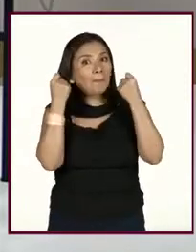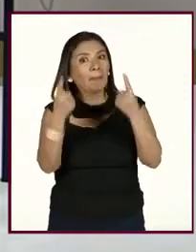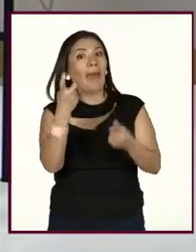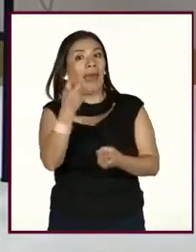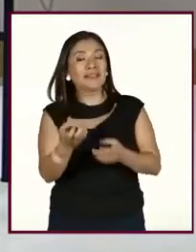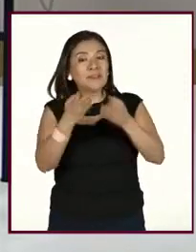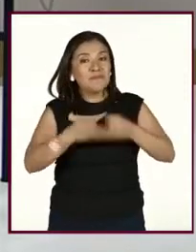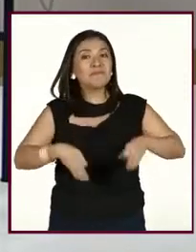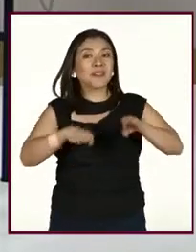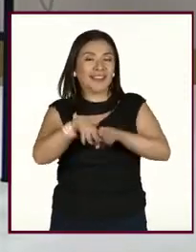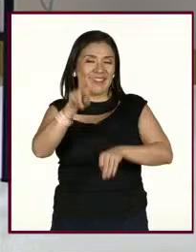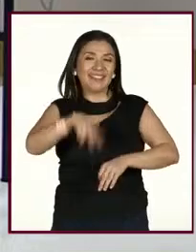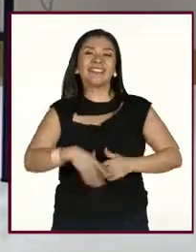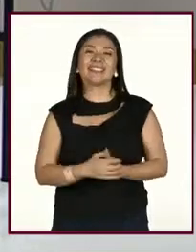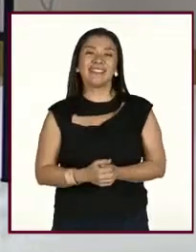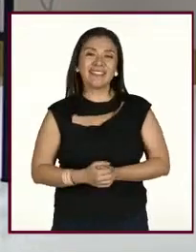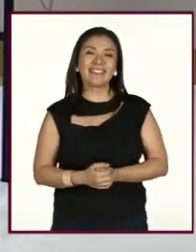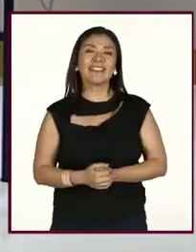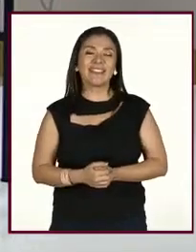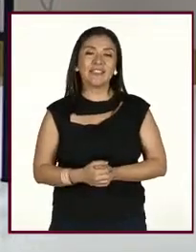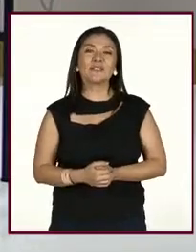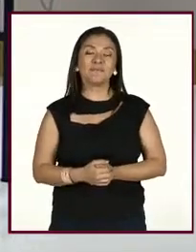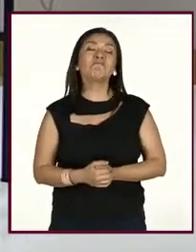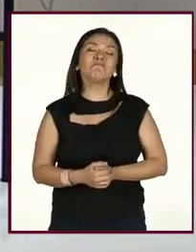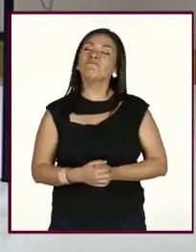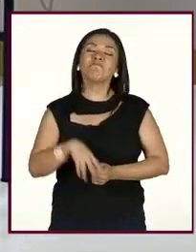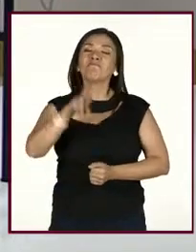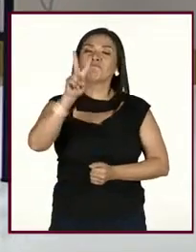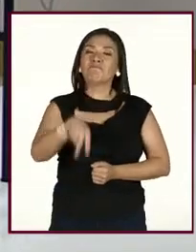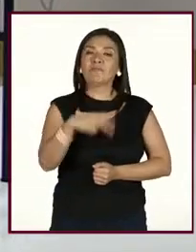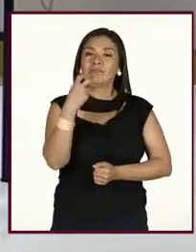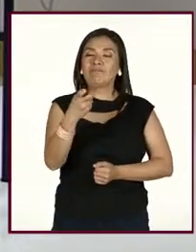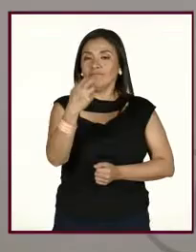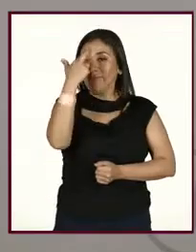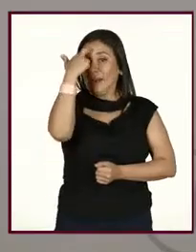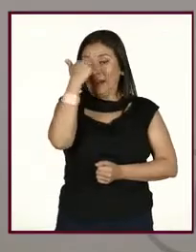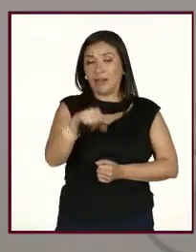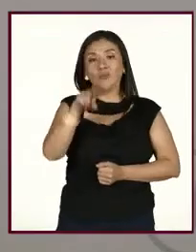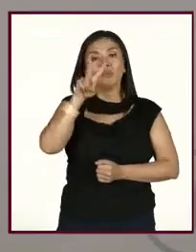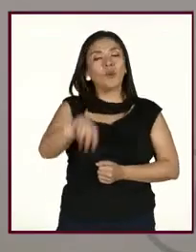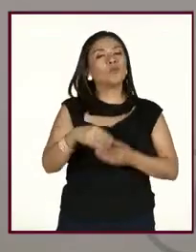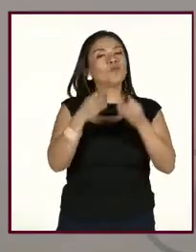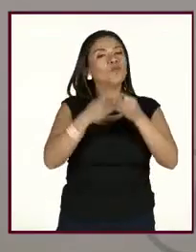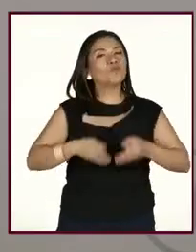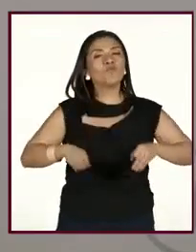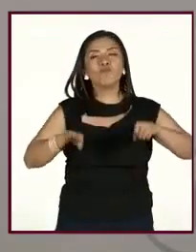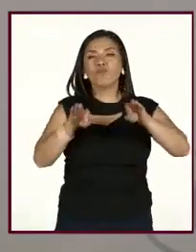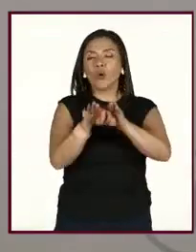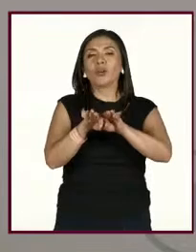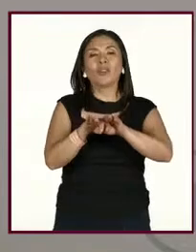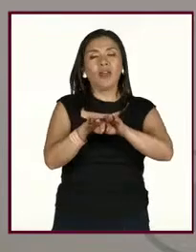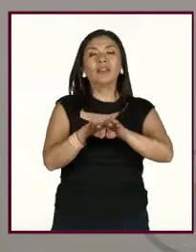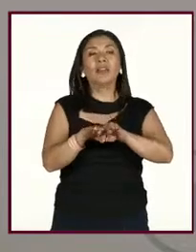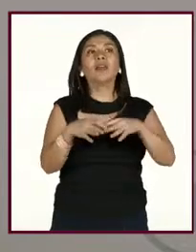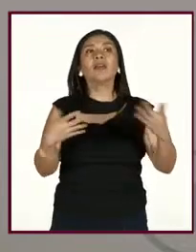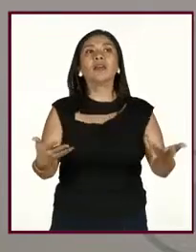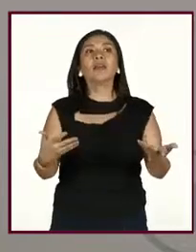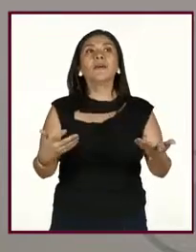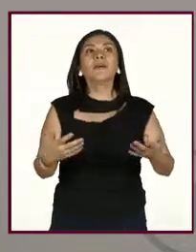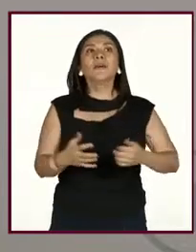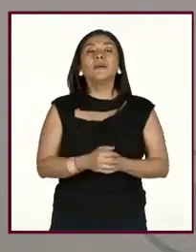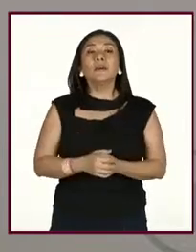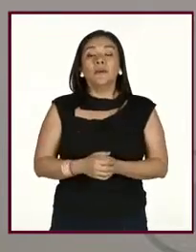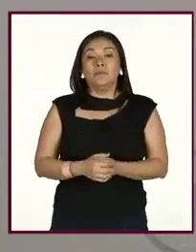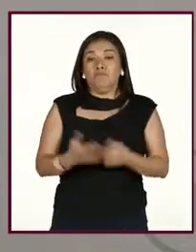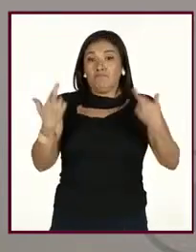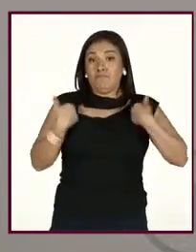muy importante, claro, y concienzarlo más. Sí, es totalmente, o sea, importante que, bueno, el